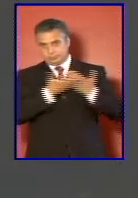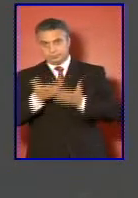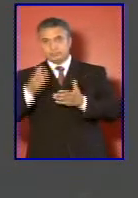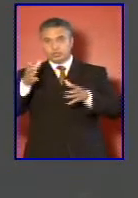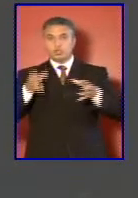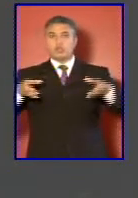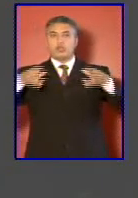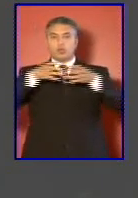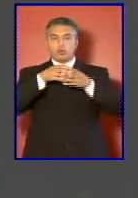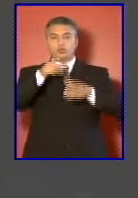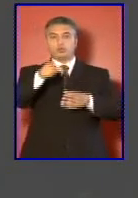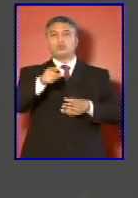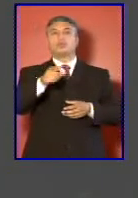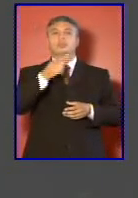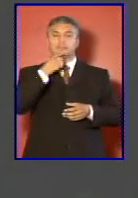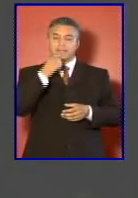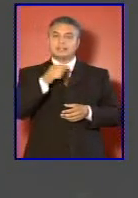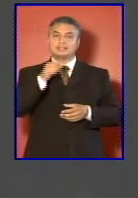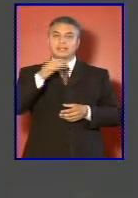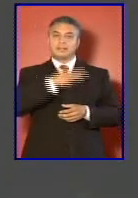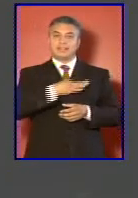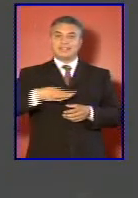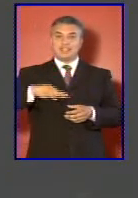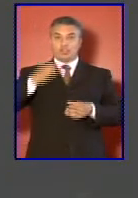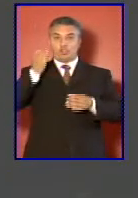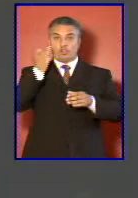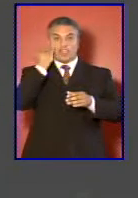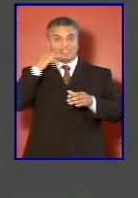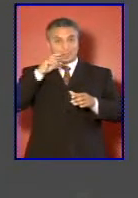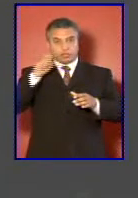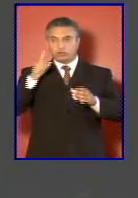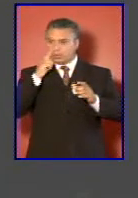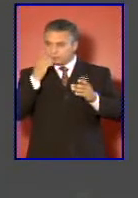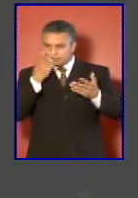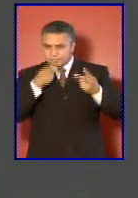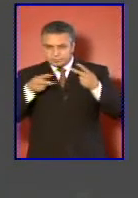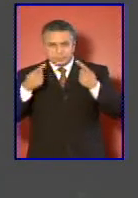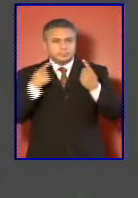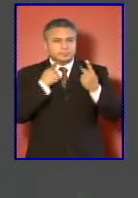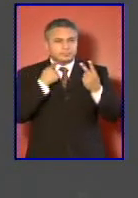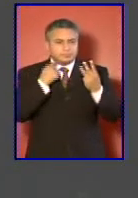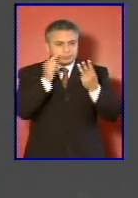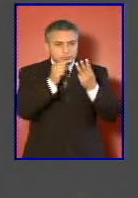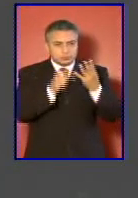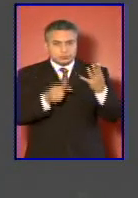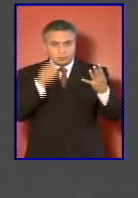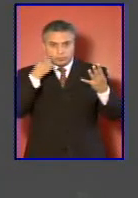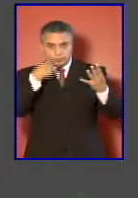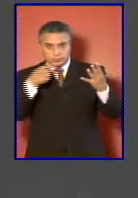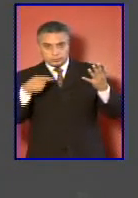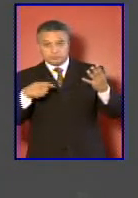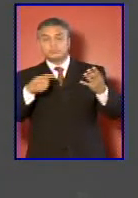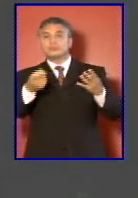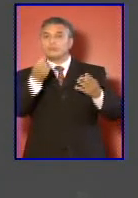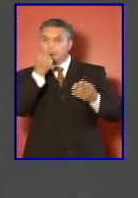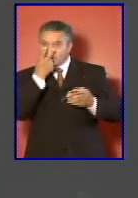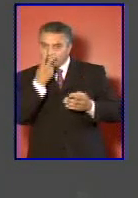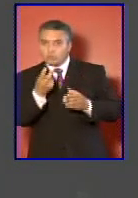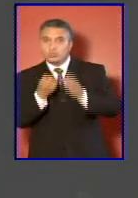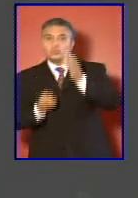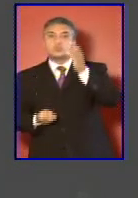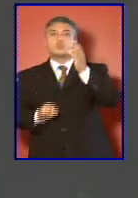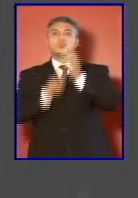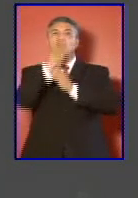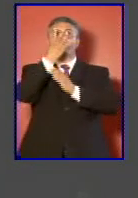de interior asumieron la tarea de hacer un diagnóstico de las fallas y concebir un nuevo sistema de protección